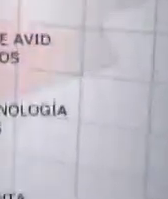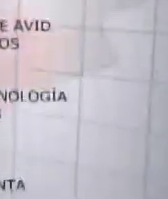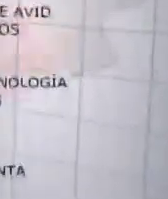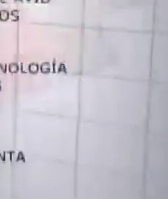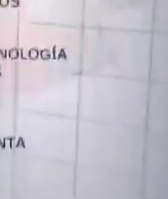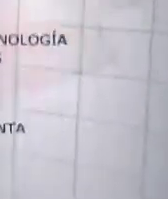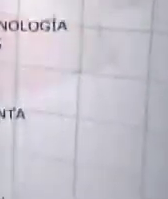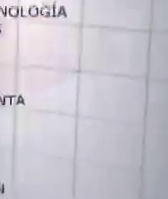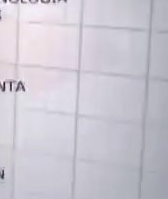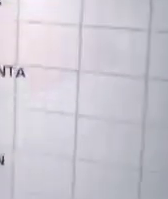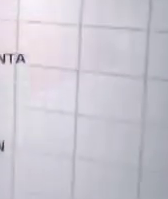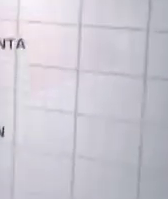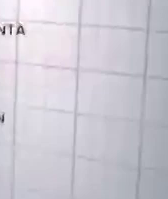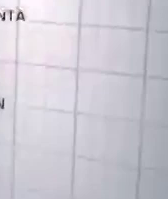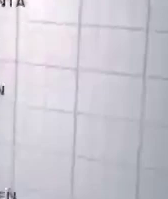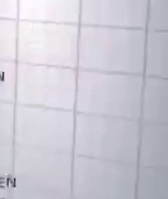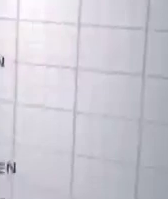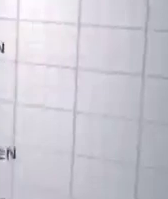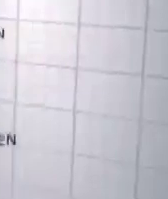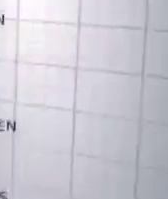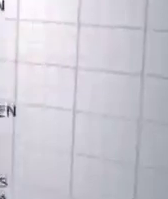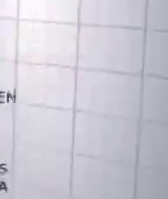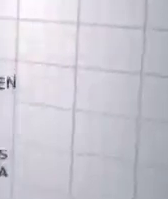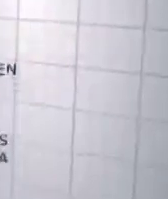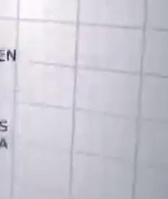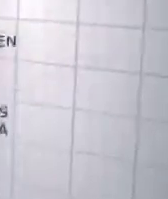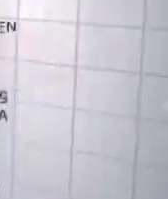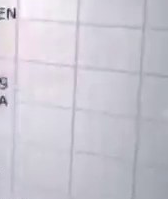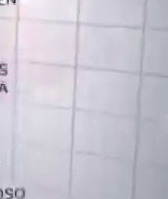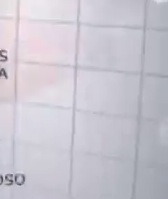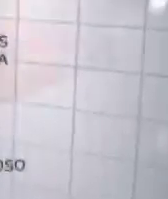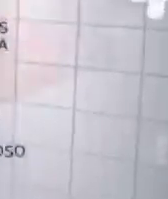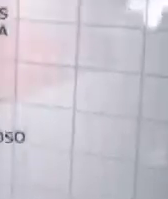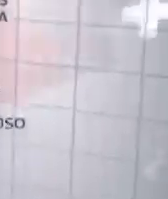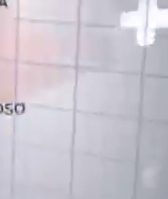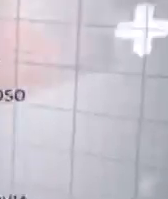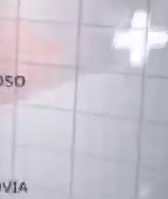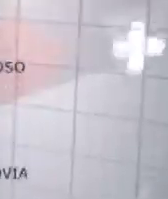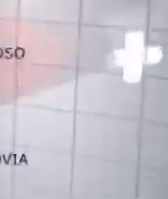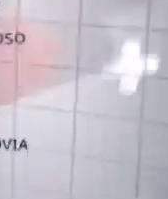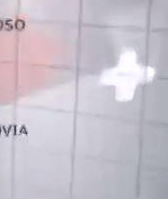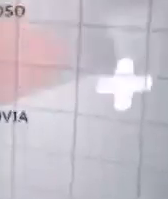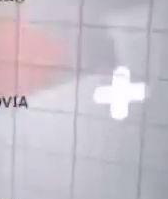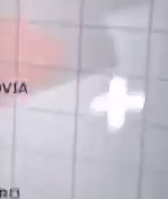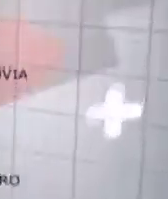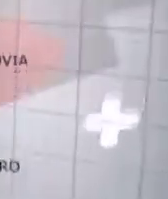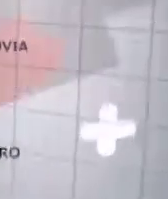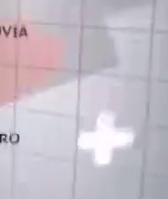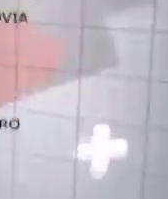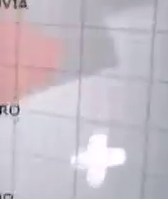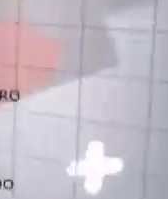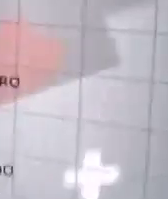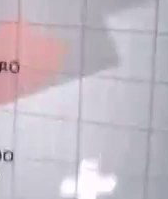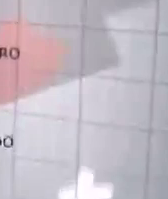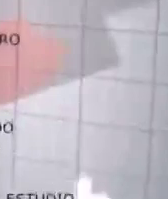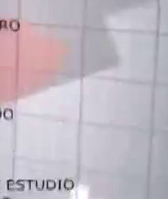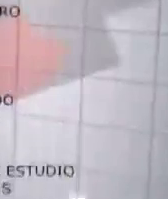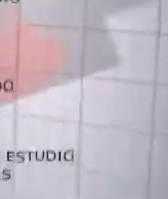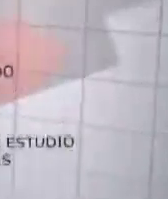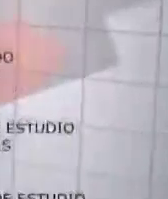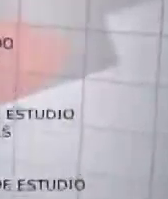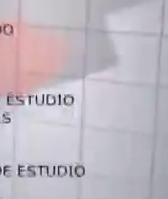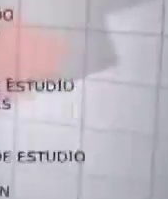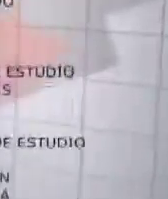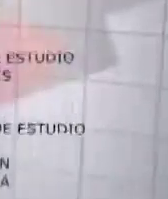el cuadro tan horrendo, y tan doloroso que hemos tenido, mira aquí durante 40 años, Wilmer, que fue muy doloroso, y en esos